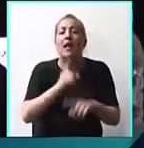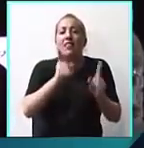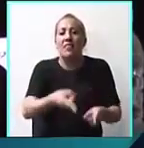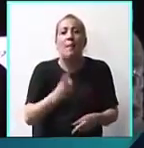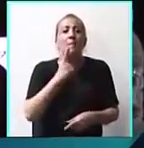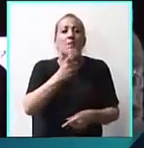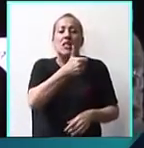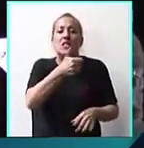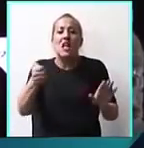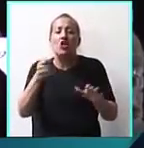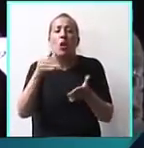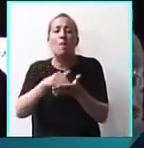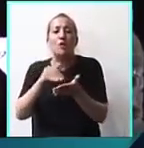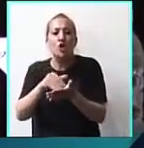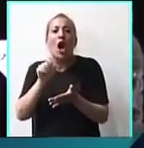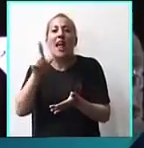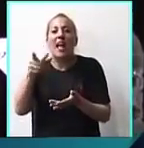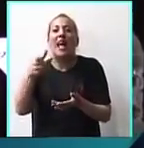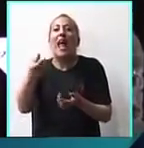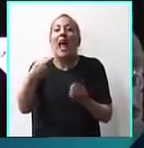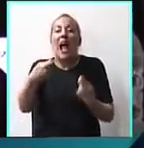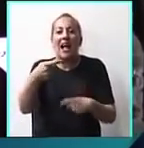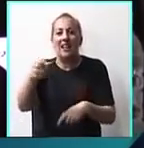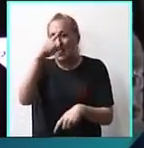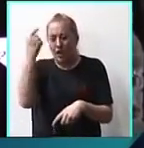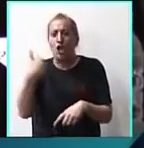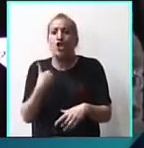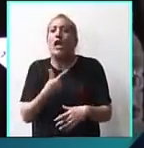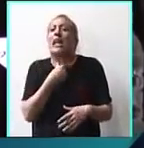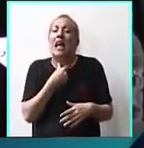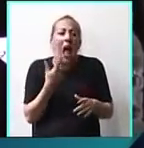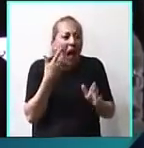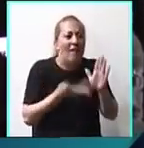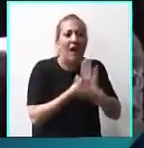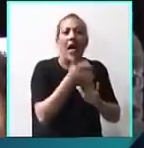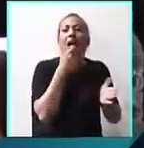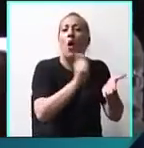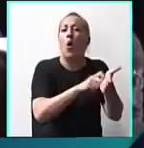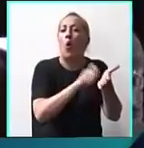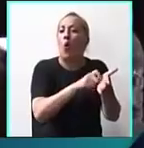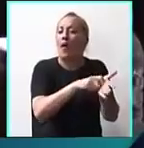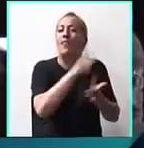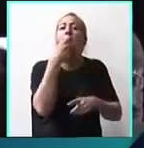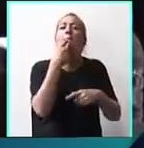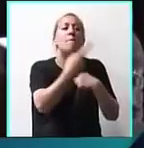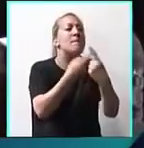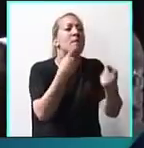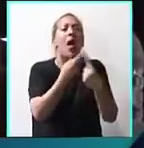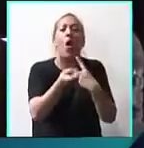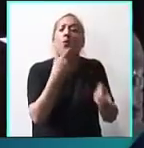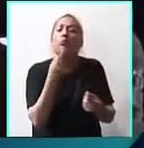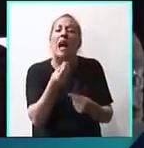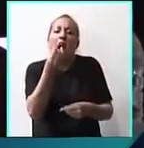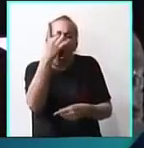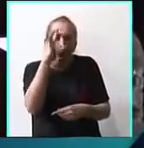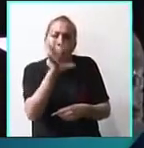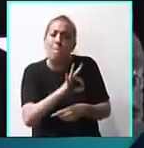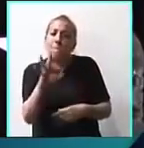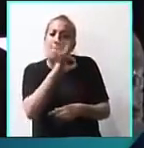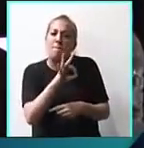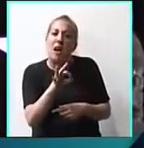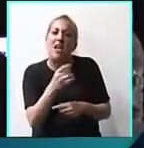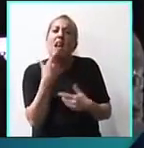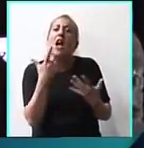millones que usan del Estado. Entonces yo saldría a hacer una encuesta por la ciudad a preguntar, ¿usted qué opina? ¿Qué